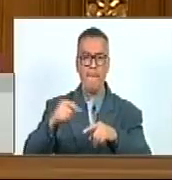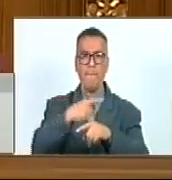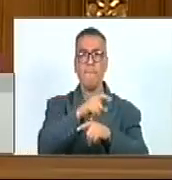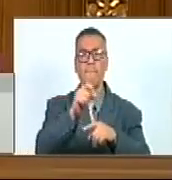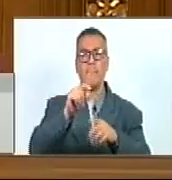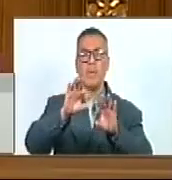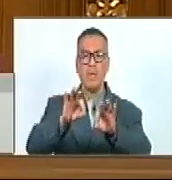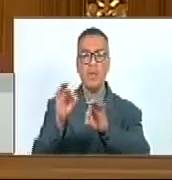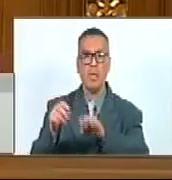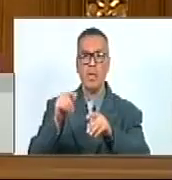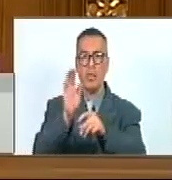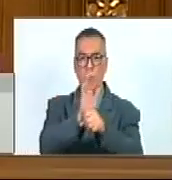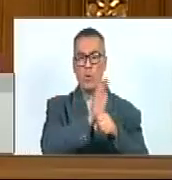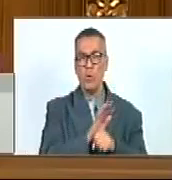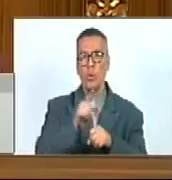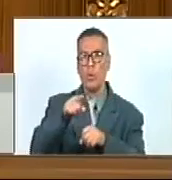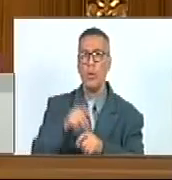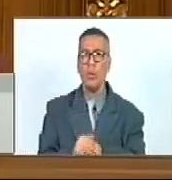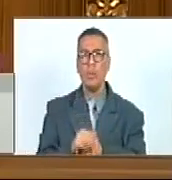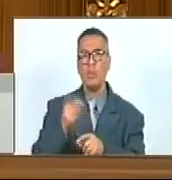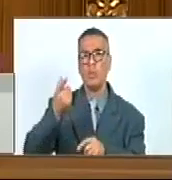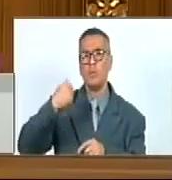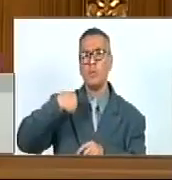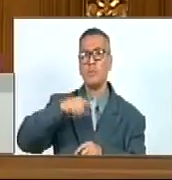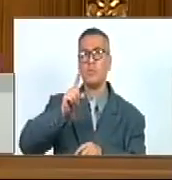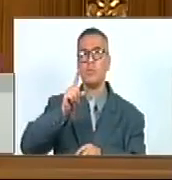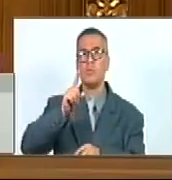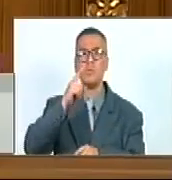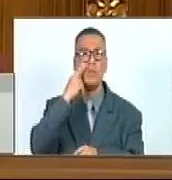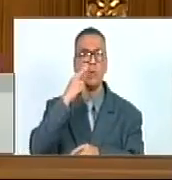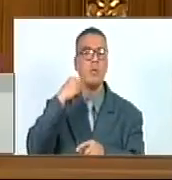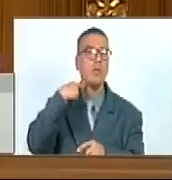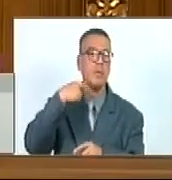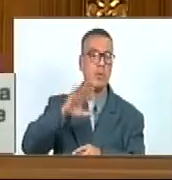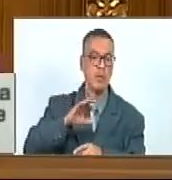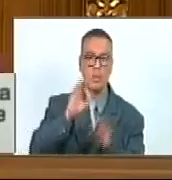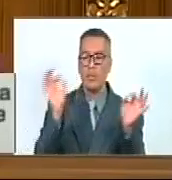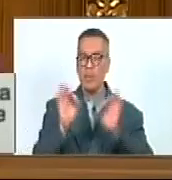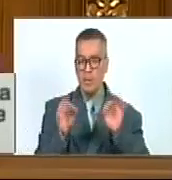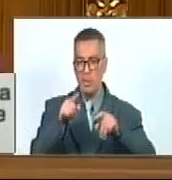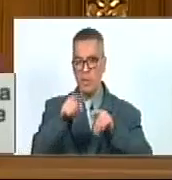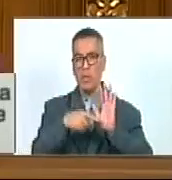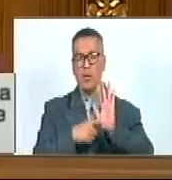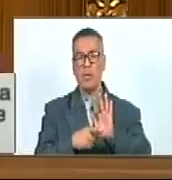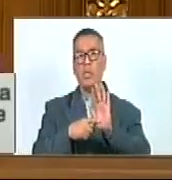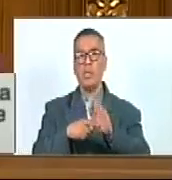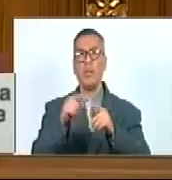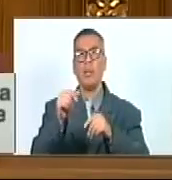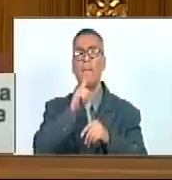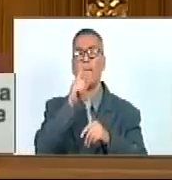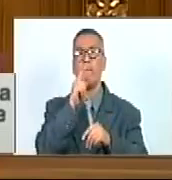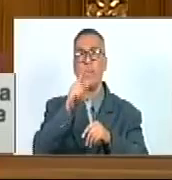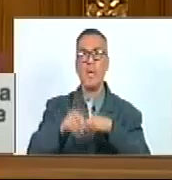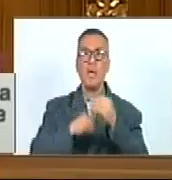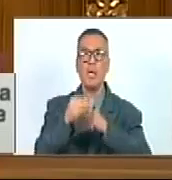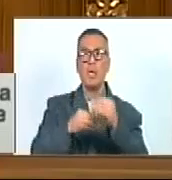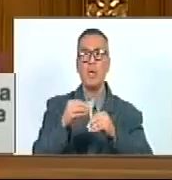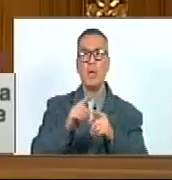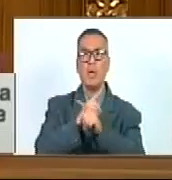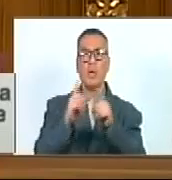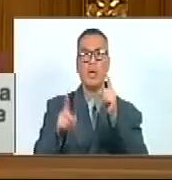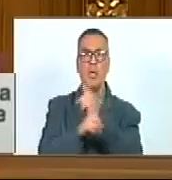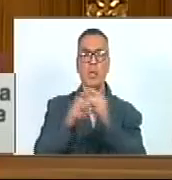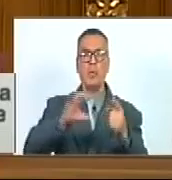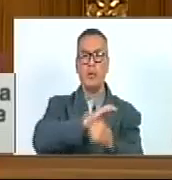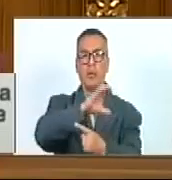cuales Deben Ser Preservadas Para Detener Su Pérdida Y Deterior Frente Al Impacto Negativo Ocasionado Por el Cambio